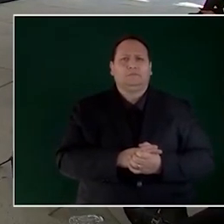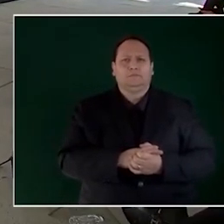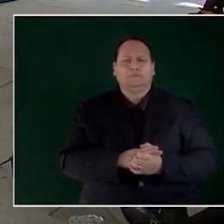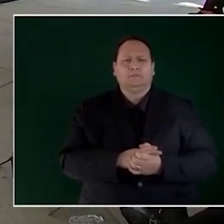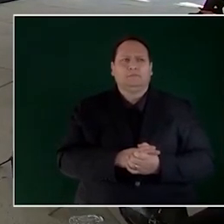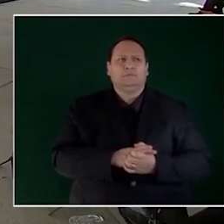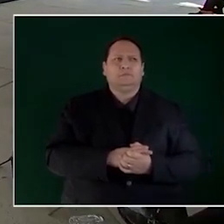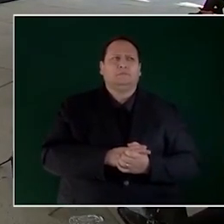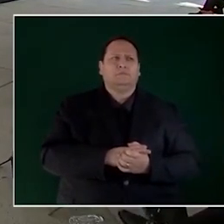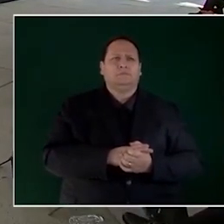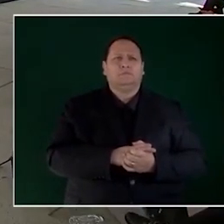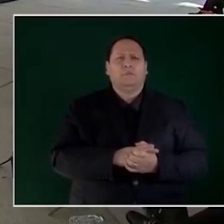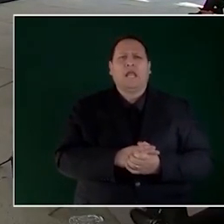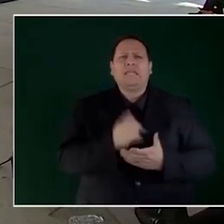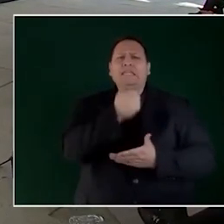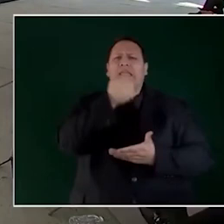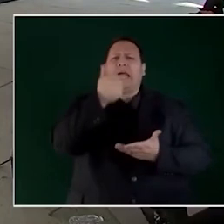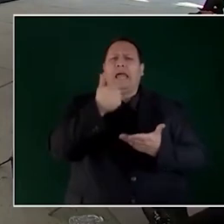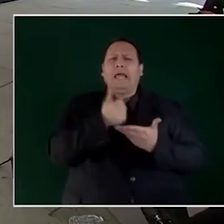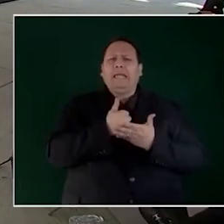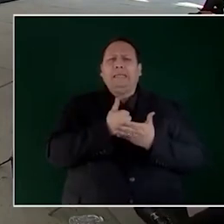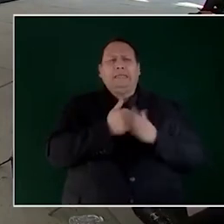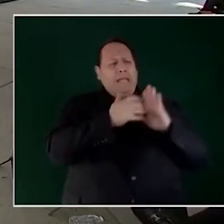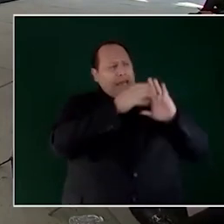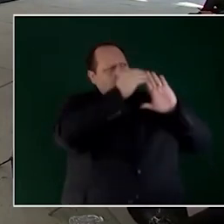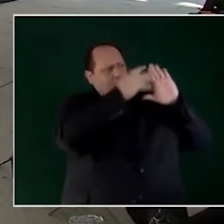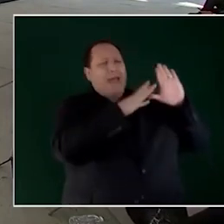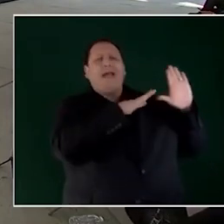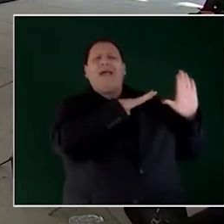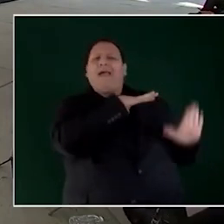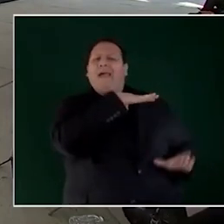No, pero este es en las ciudades. En general.